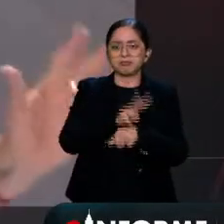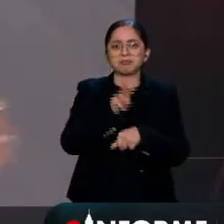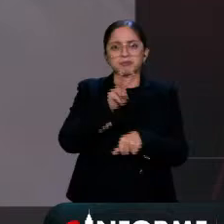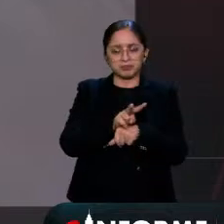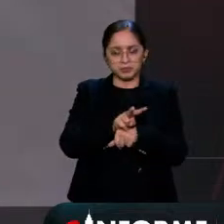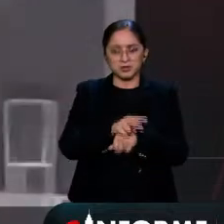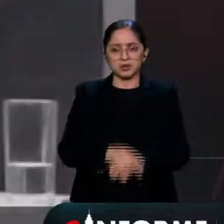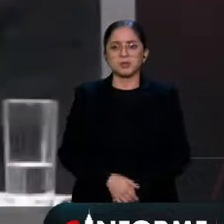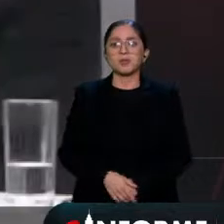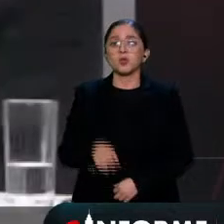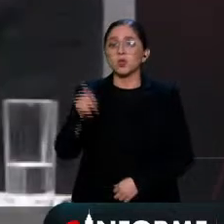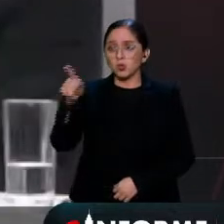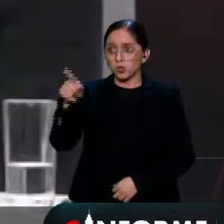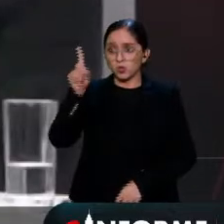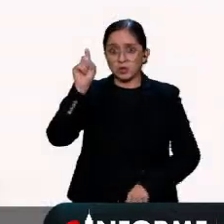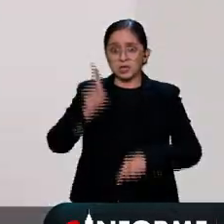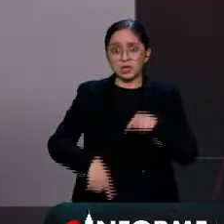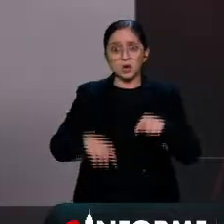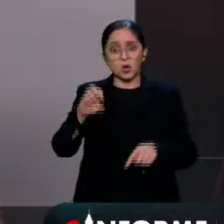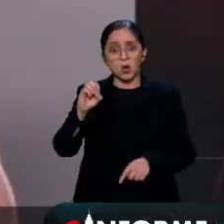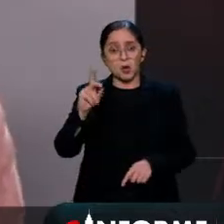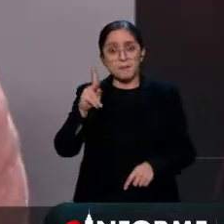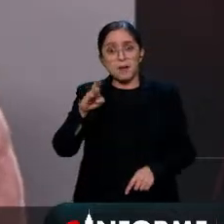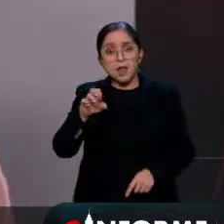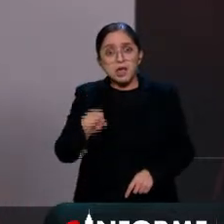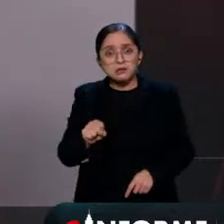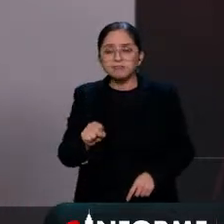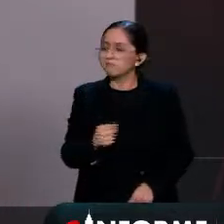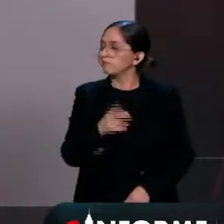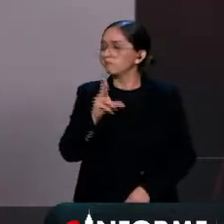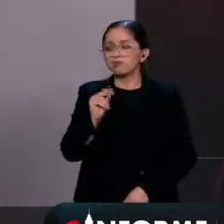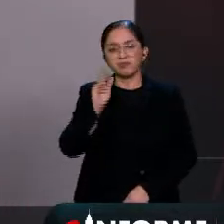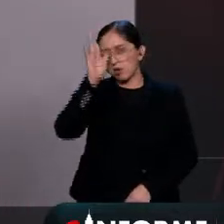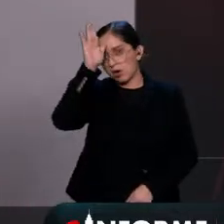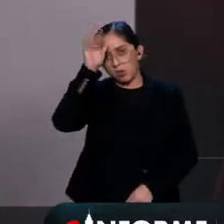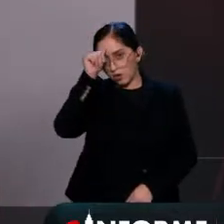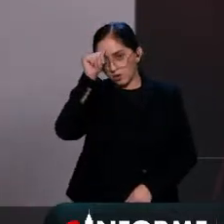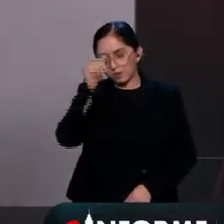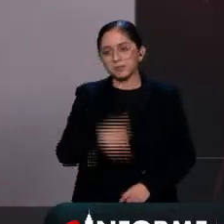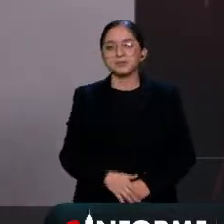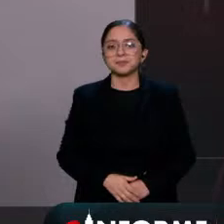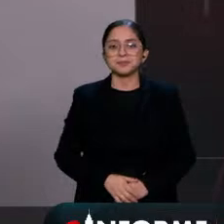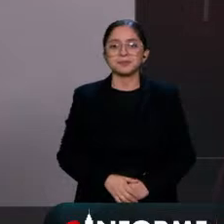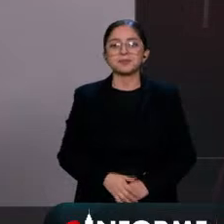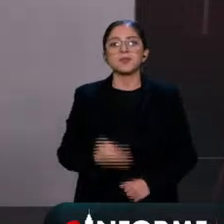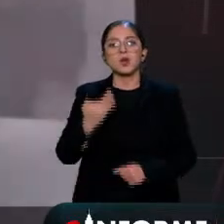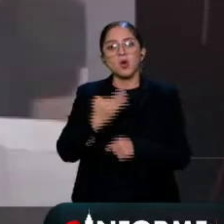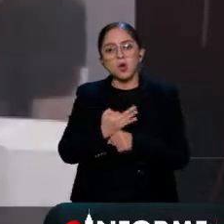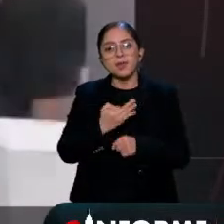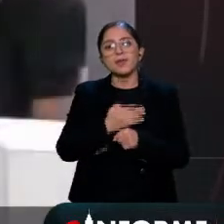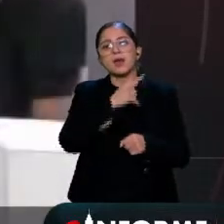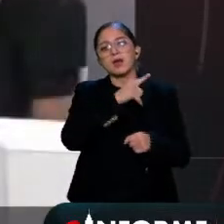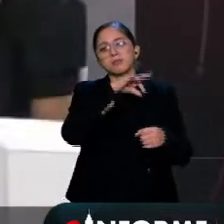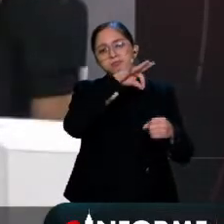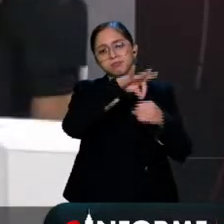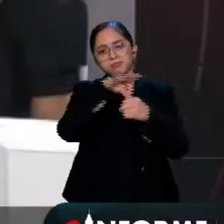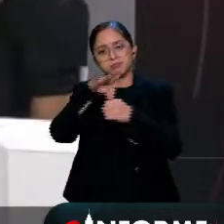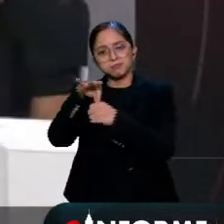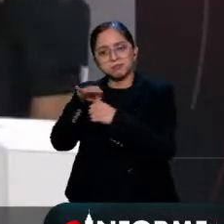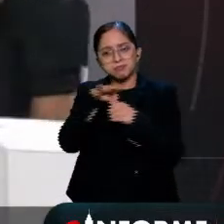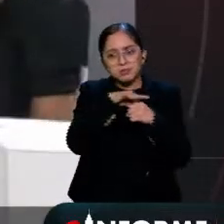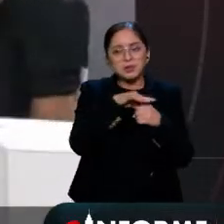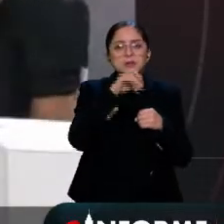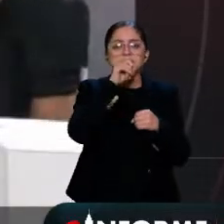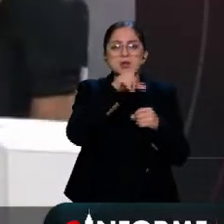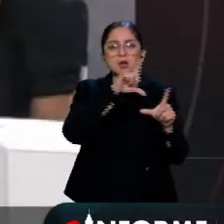¿Desaparecerías los OPLES o no? No, por supuesto que no. Hay un proceso de selección, tanto a nivel local como nacional, que es